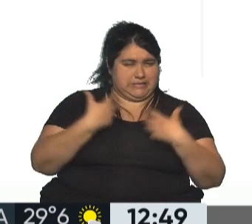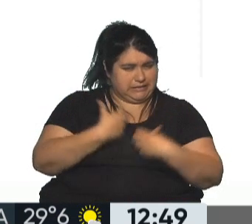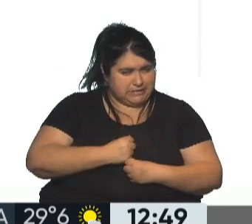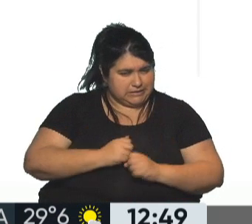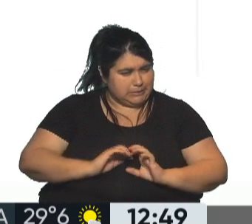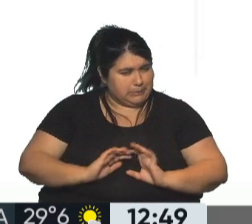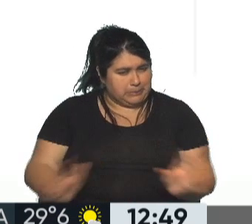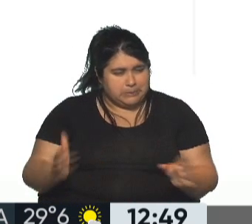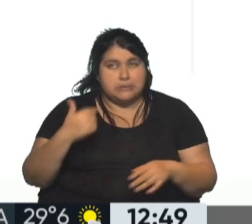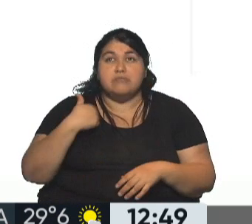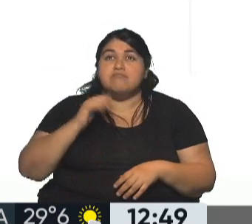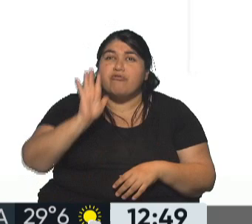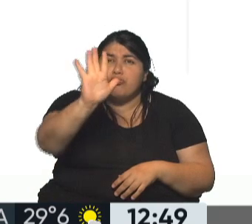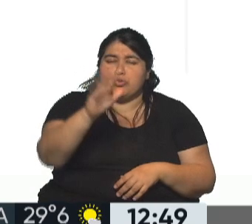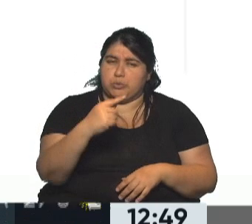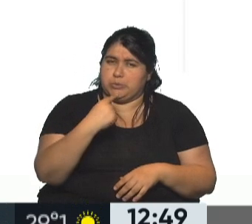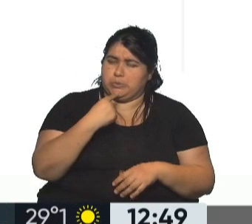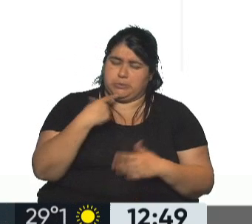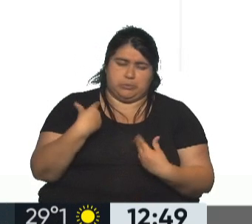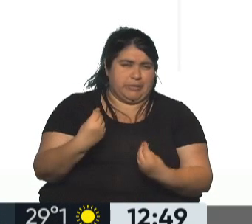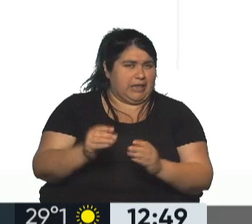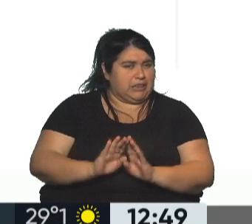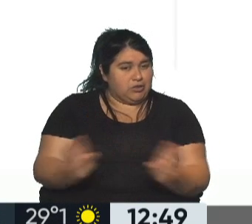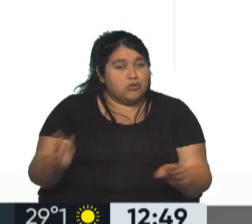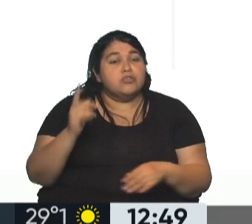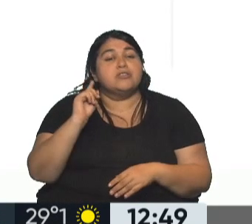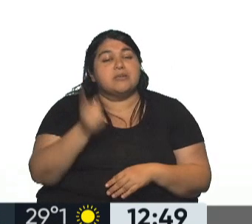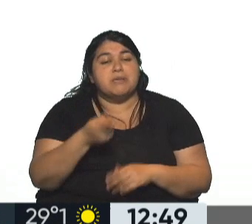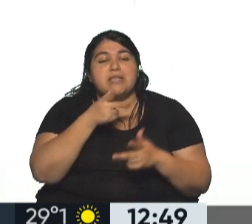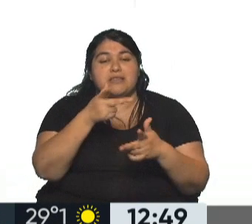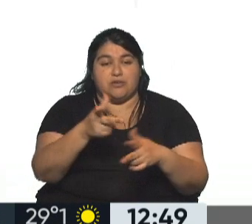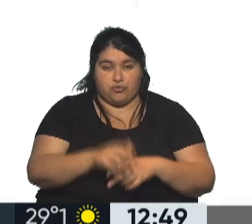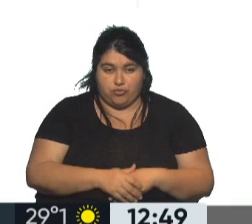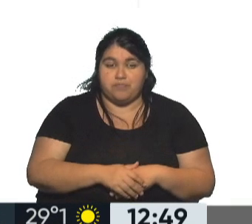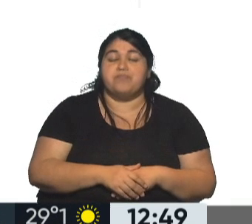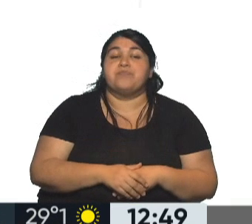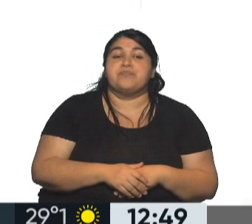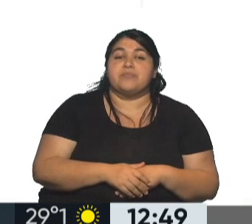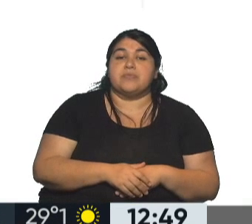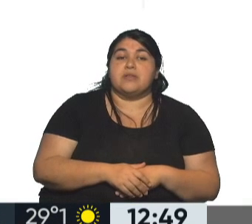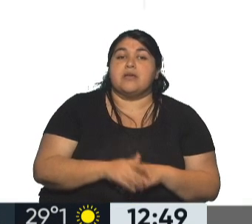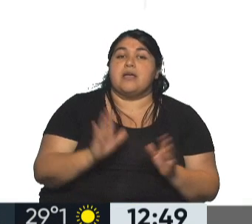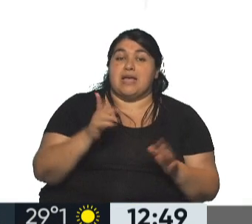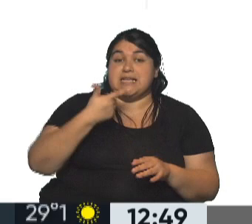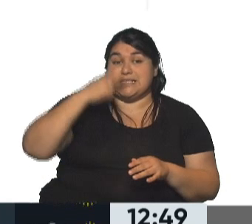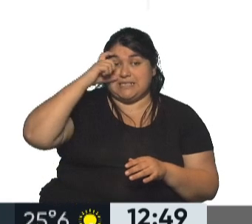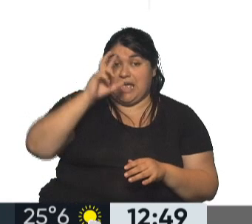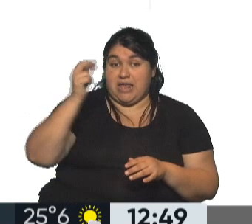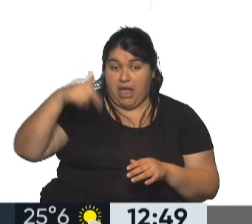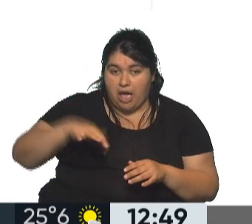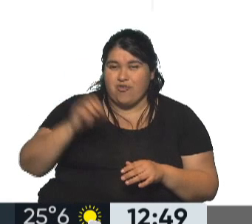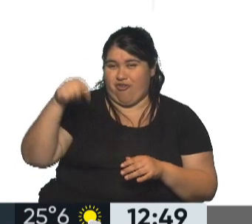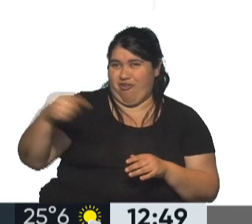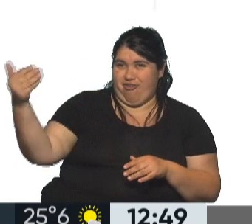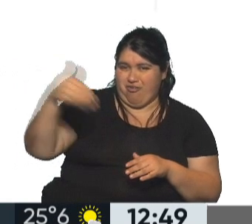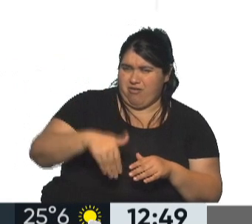lo que pueda venir me parece tremendo. Y lo que está también, ahí también la pronunciación de Malena. Ismael Serrano, en estos días en Buenos